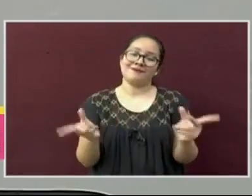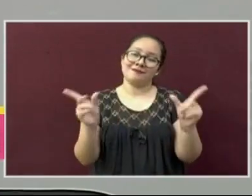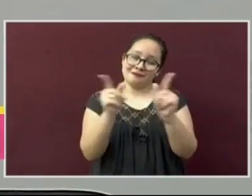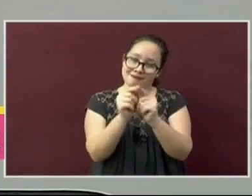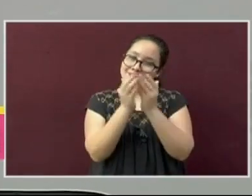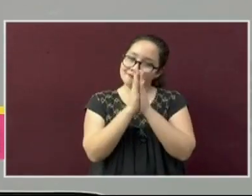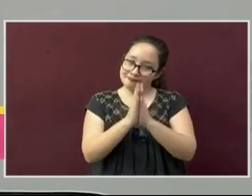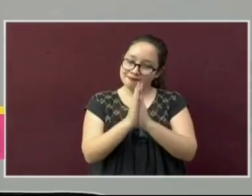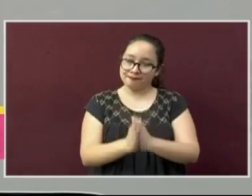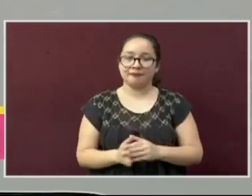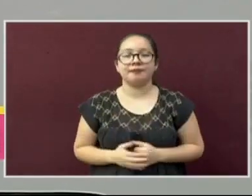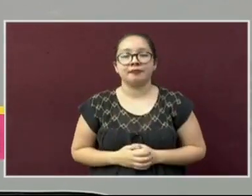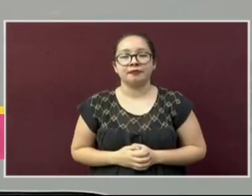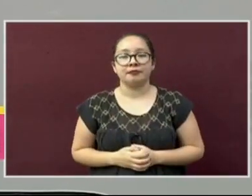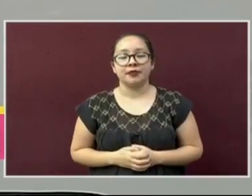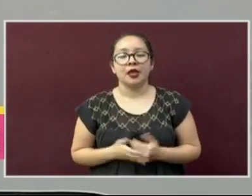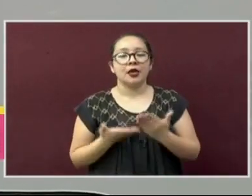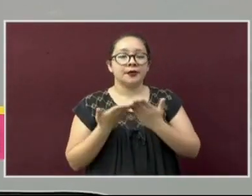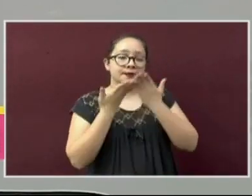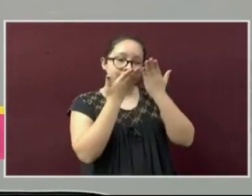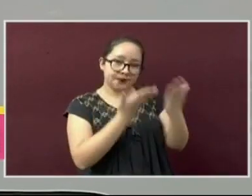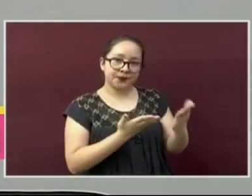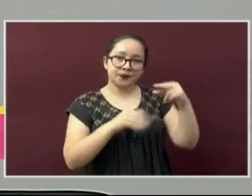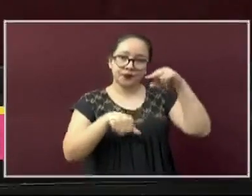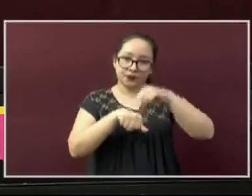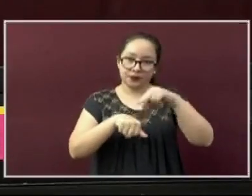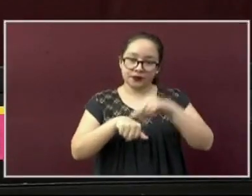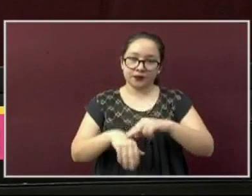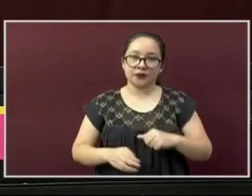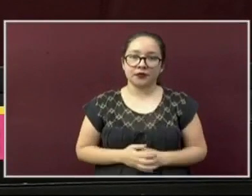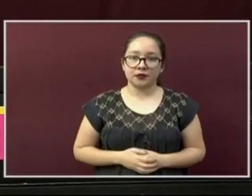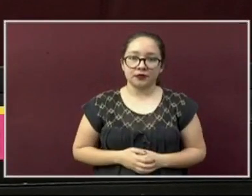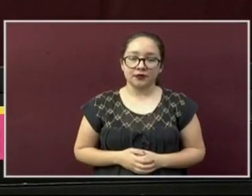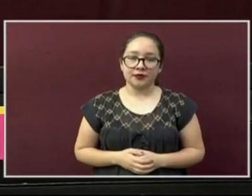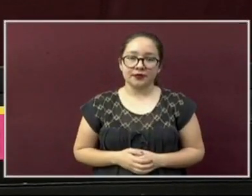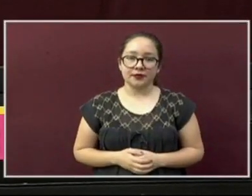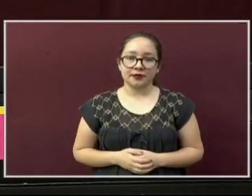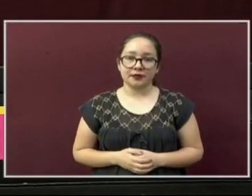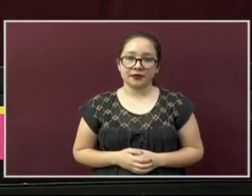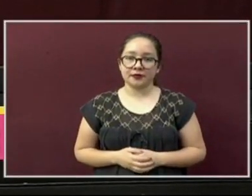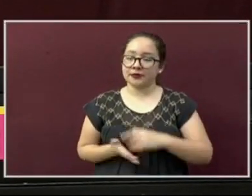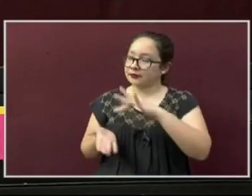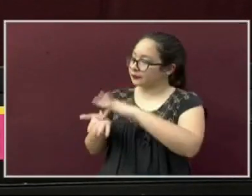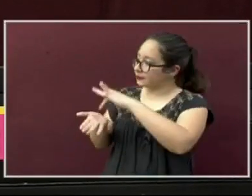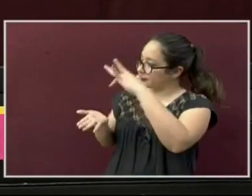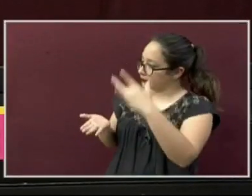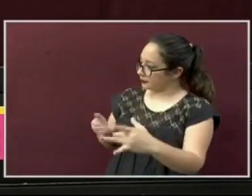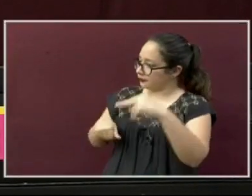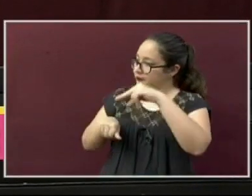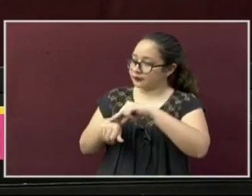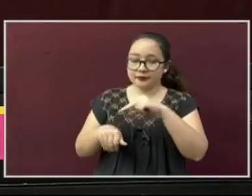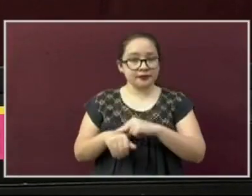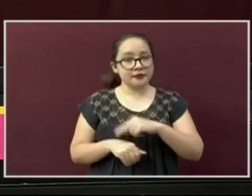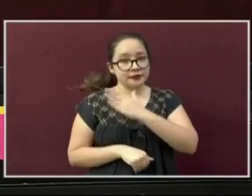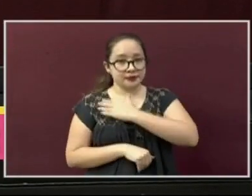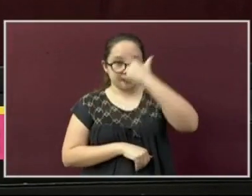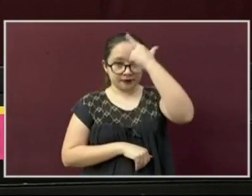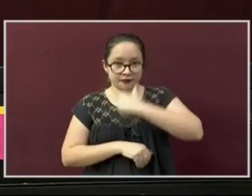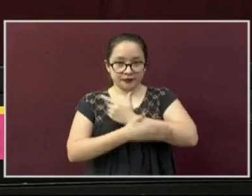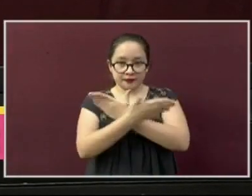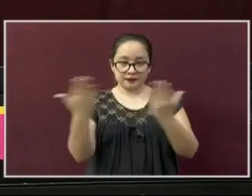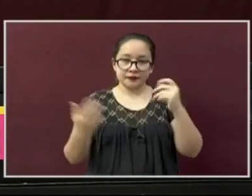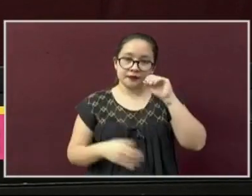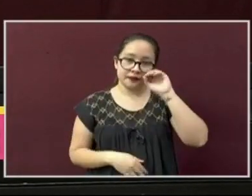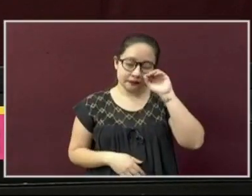cuidamos todos. Se o la voz al doctora Bendaño. Muchas gracias, doctora. Buenas noches. Les informo